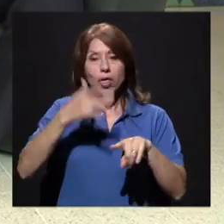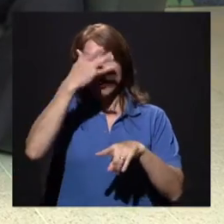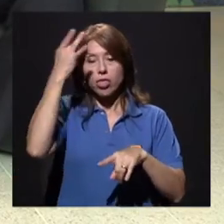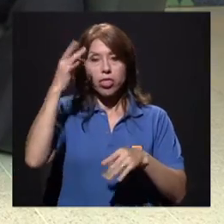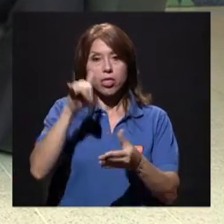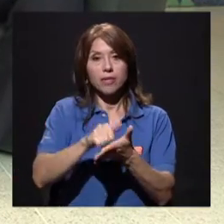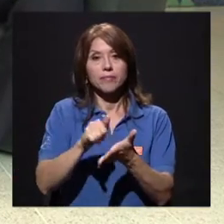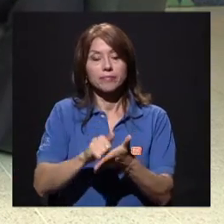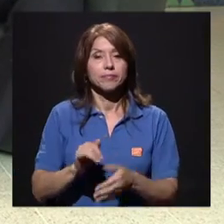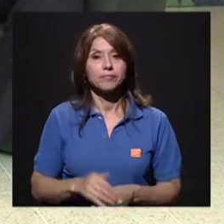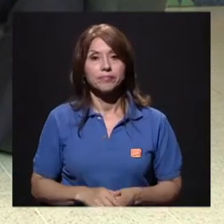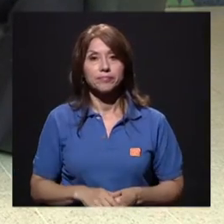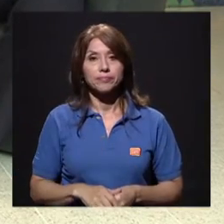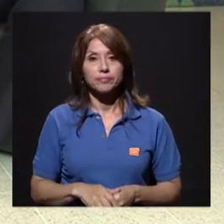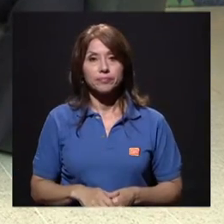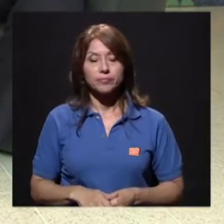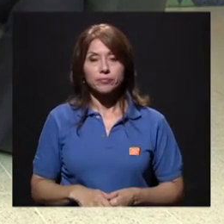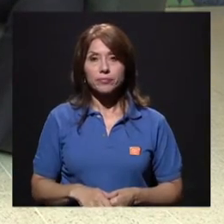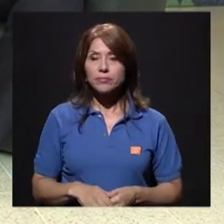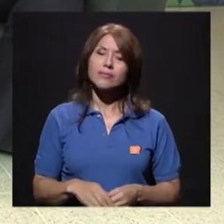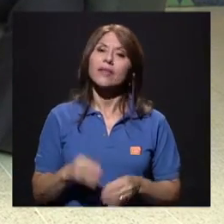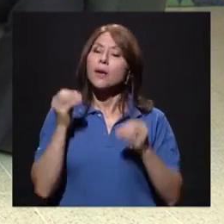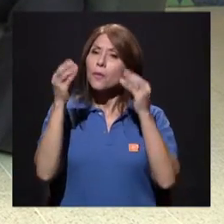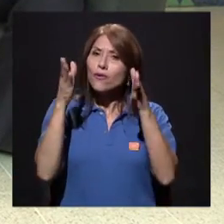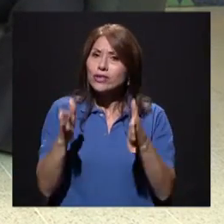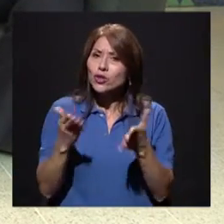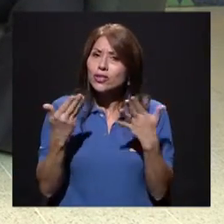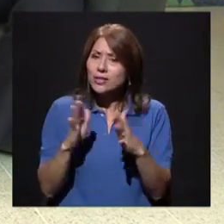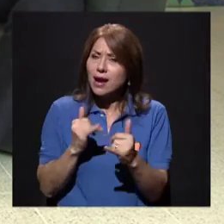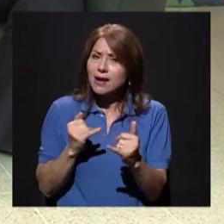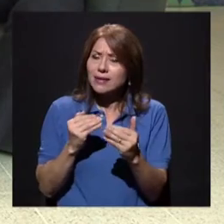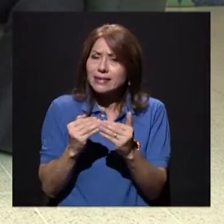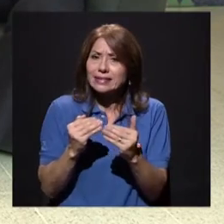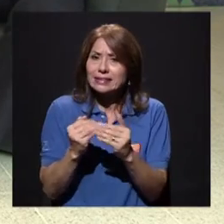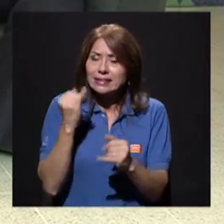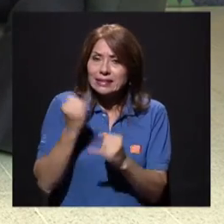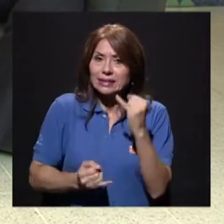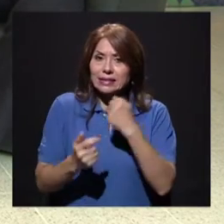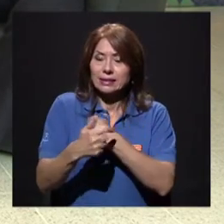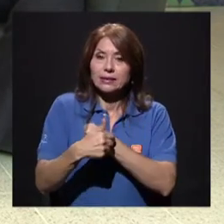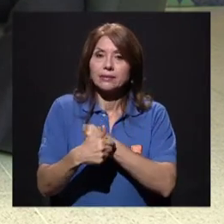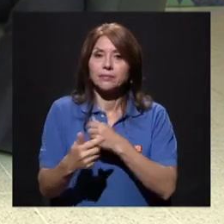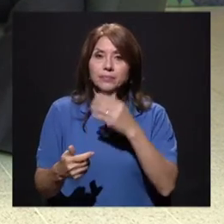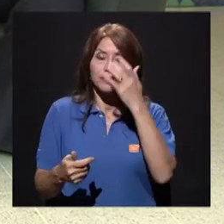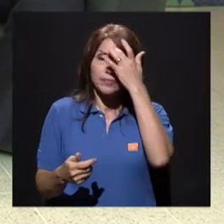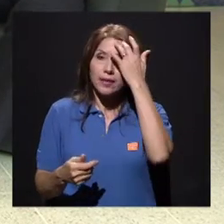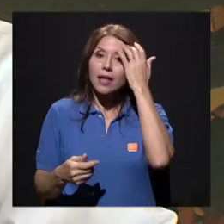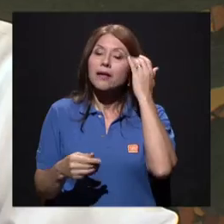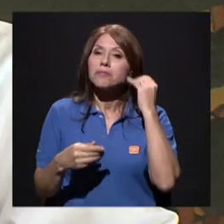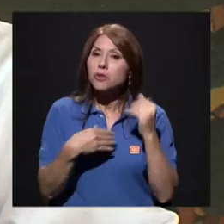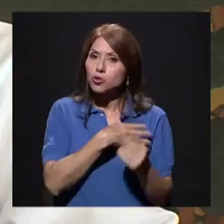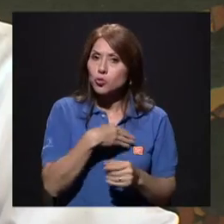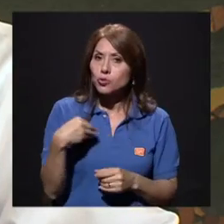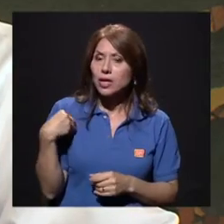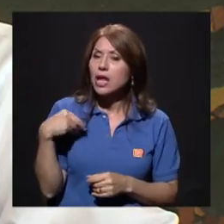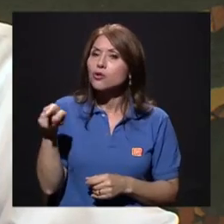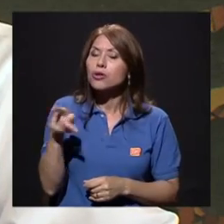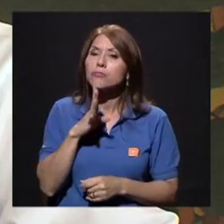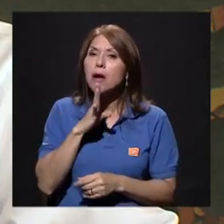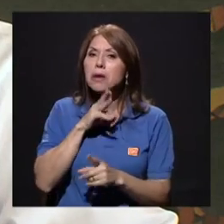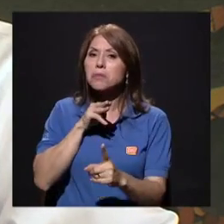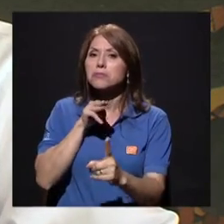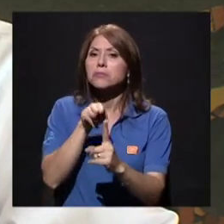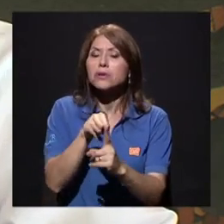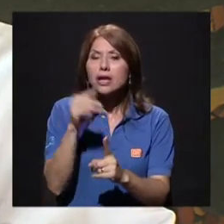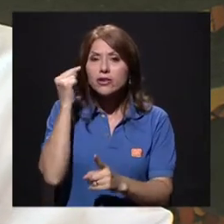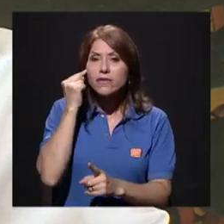Profesor, bueno, ya casi se nos está acabando el programa y sí nos gustaría tal vez escuchar una reflexión final.